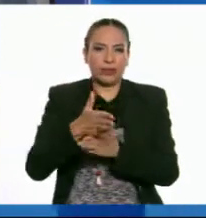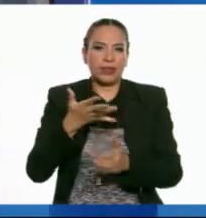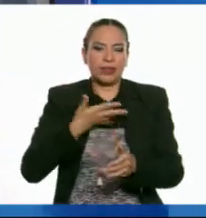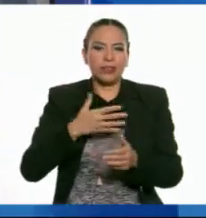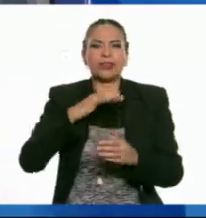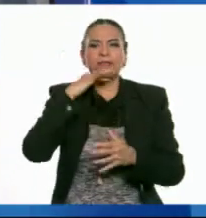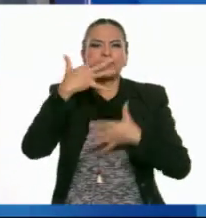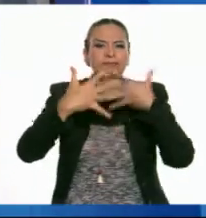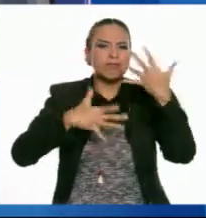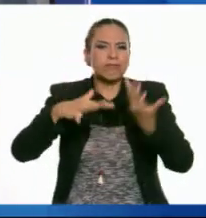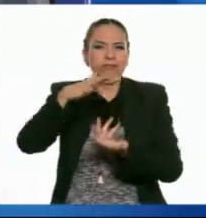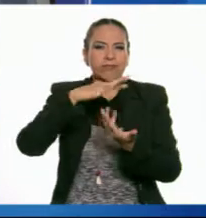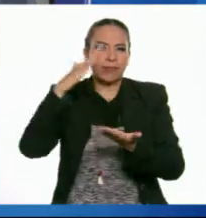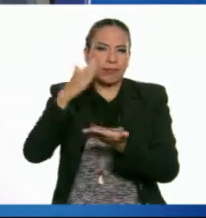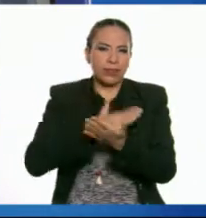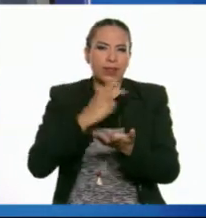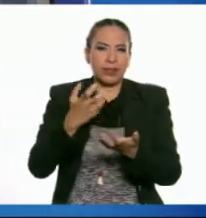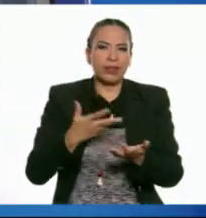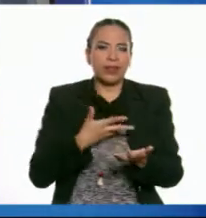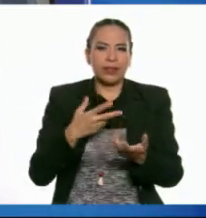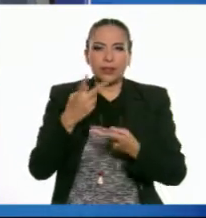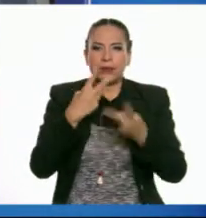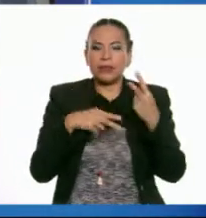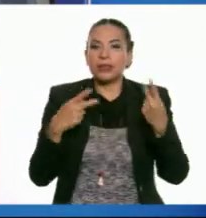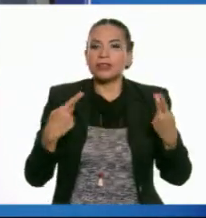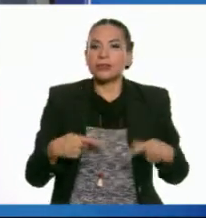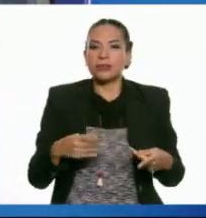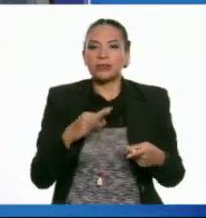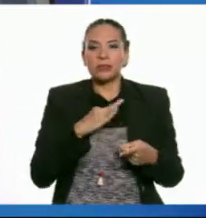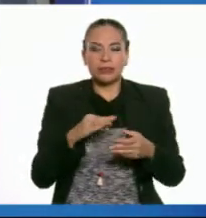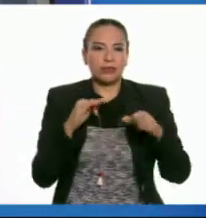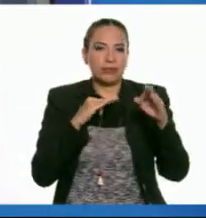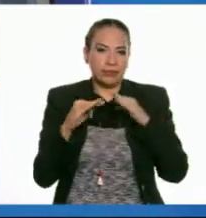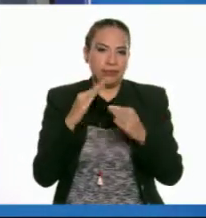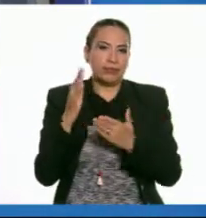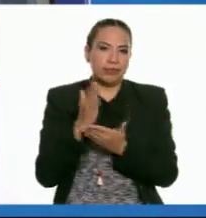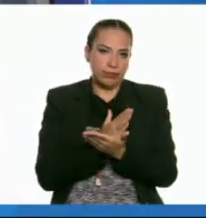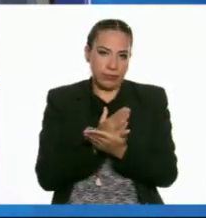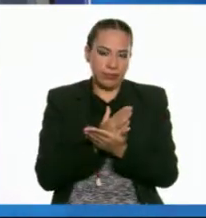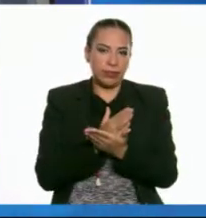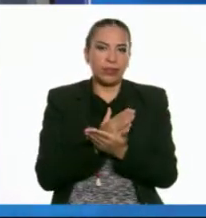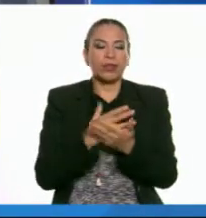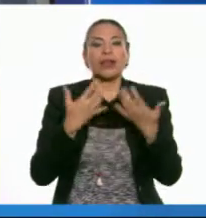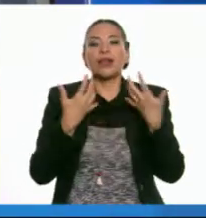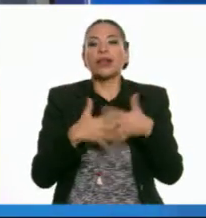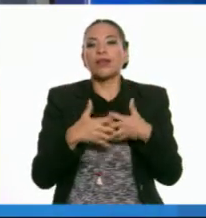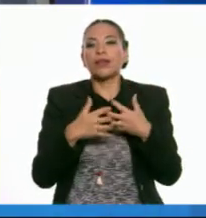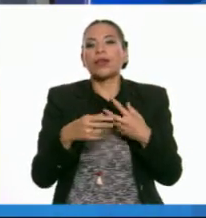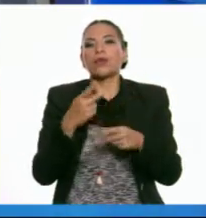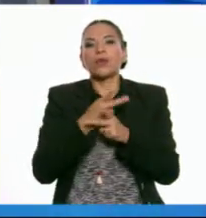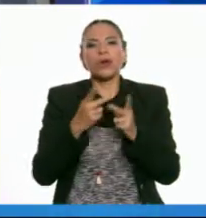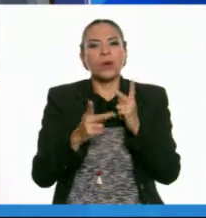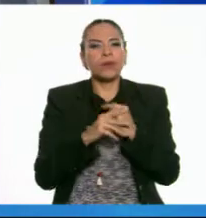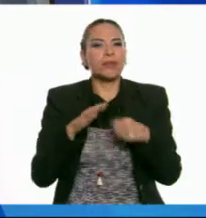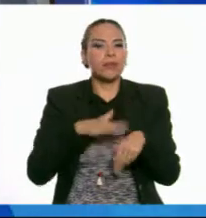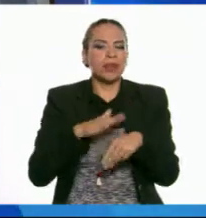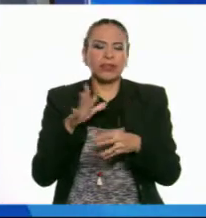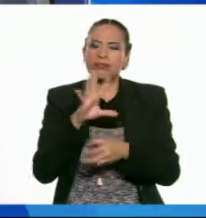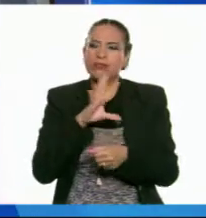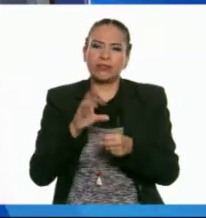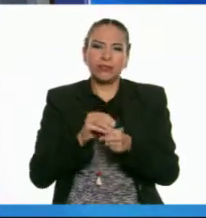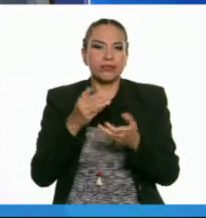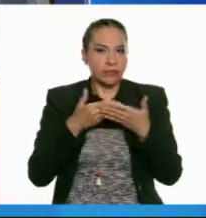que contamine menos. Todo esto tiene el efecto de que las personas puedan trabajar menos, que las fábricas produzcan más. En fin,